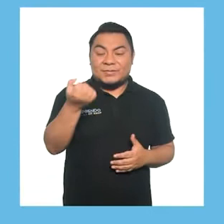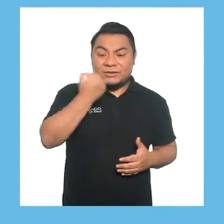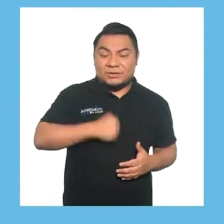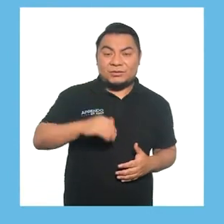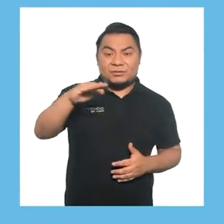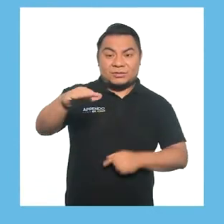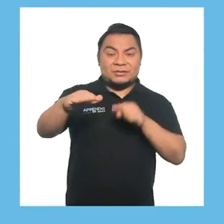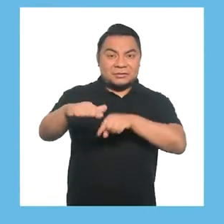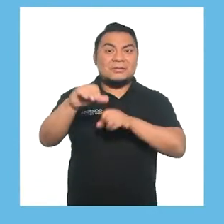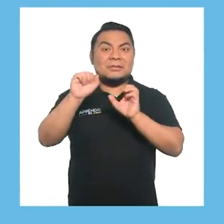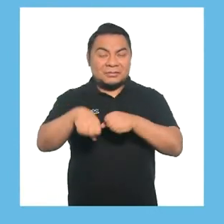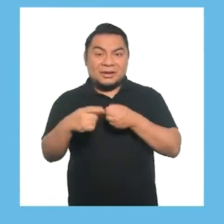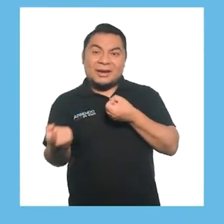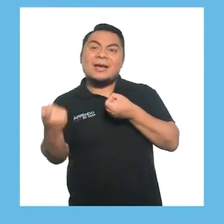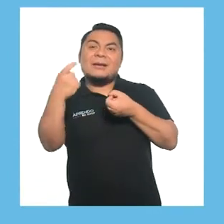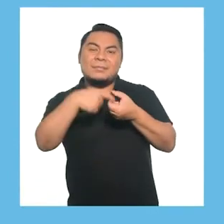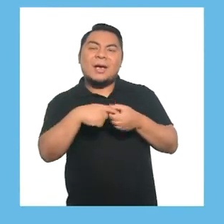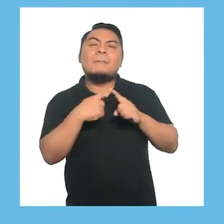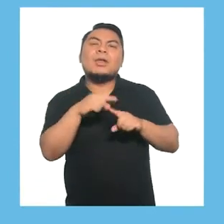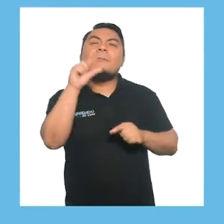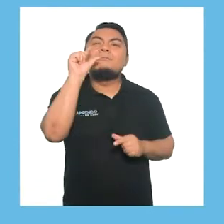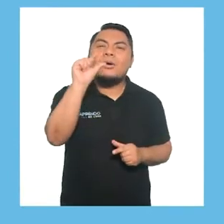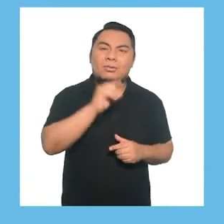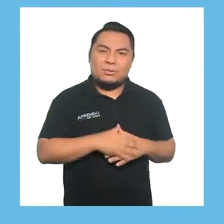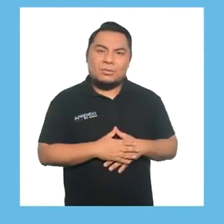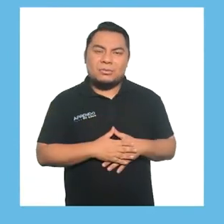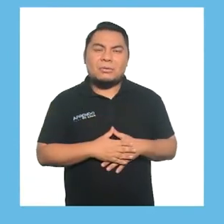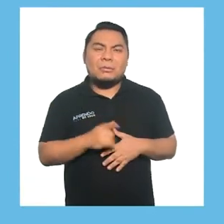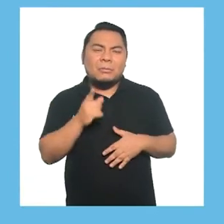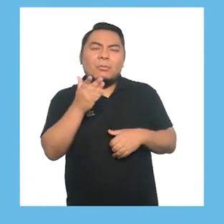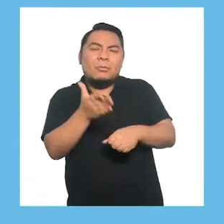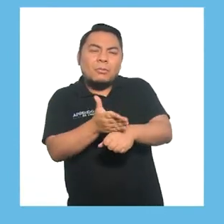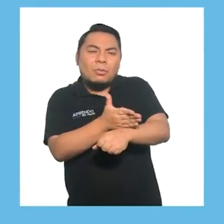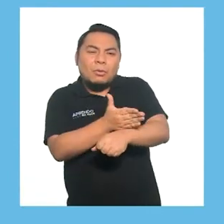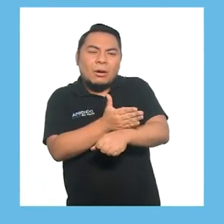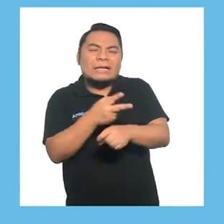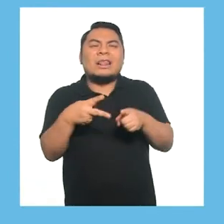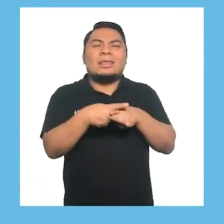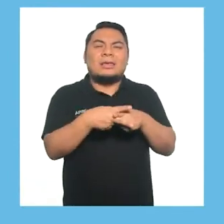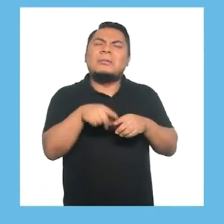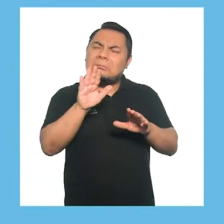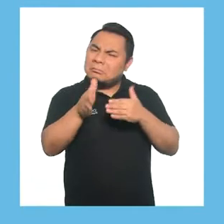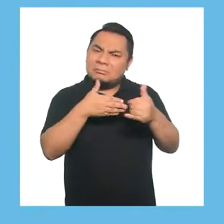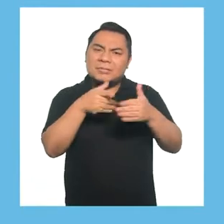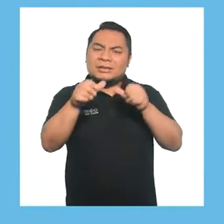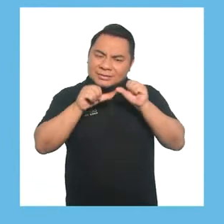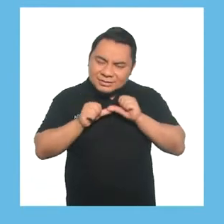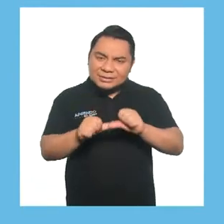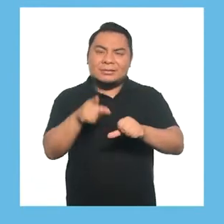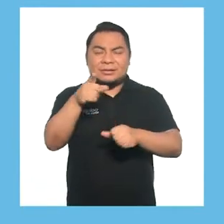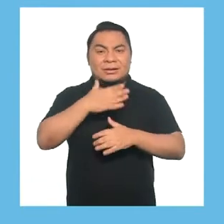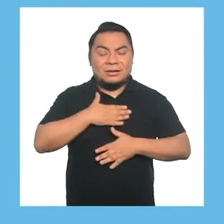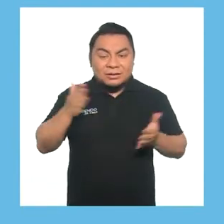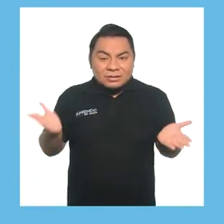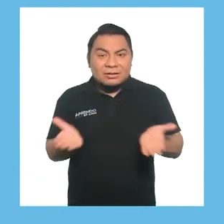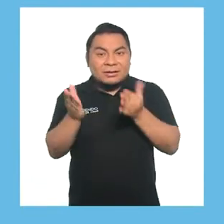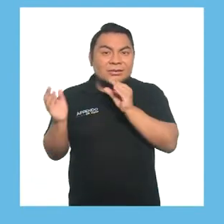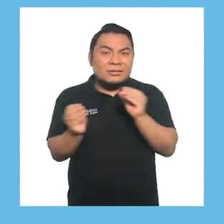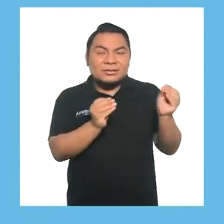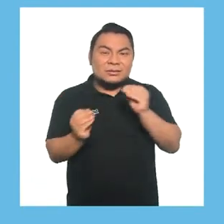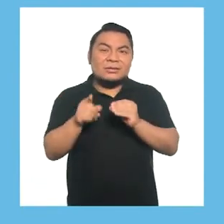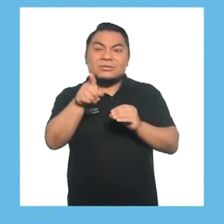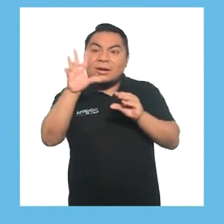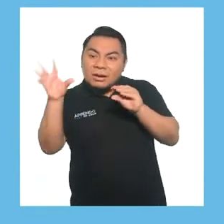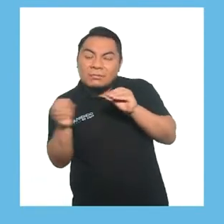niña o niño participó poco en la actividad, sigamos. Para reforzar sus destrezas motoras, pueden